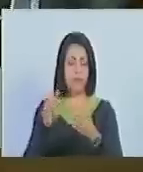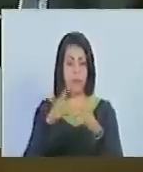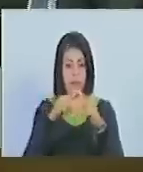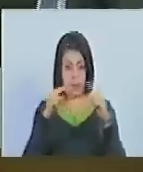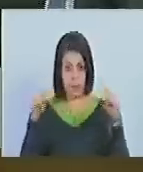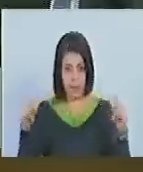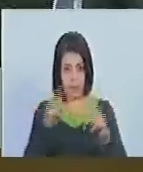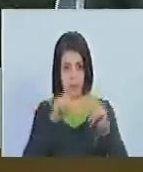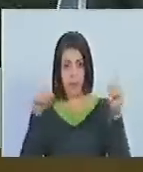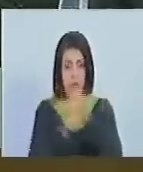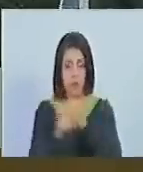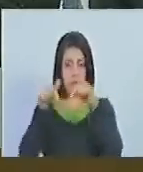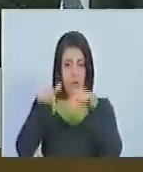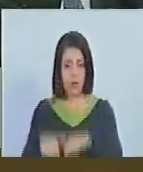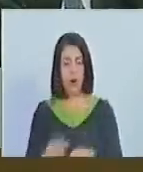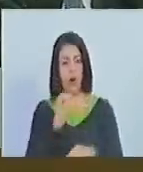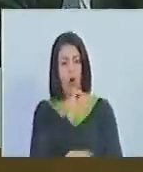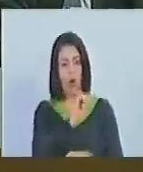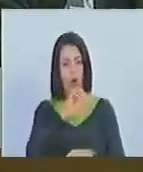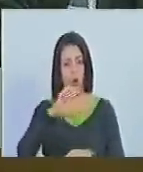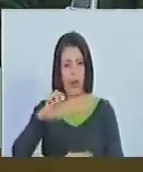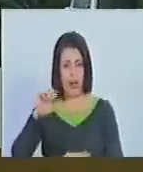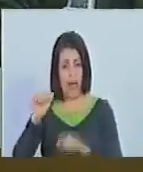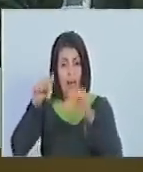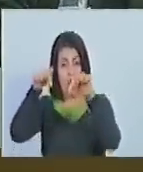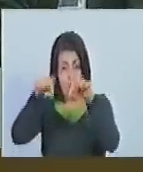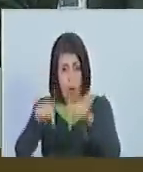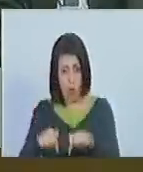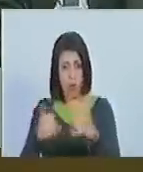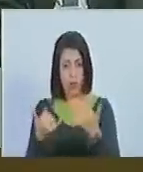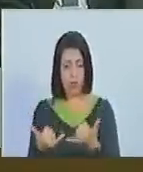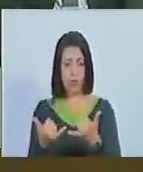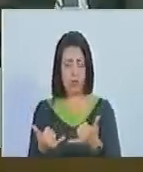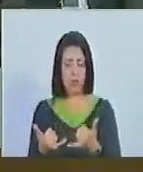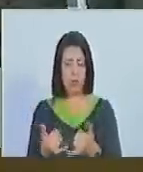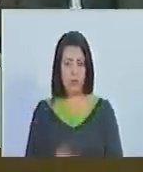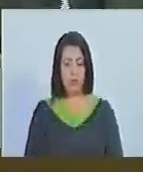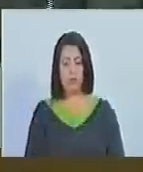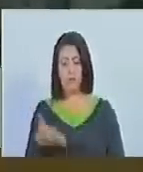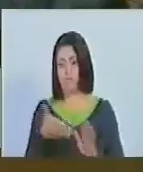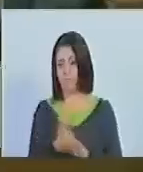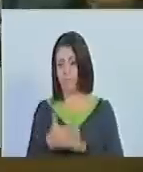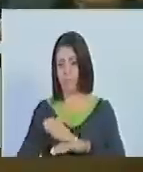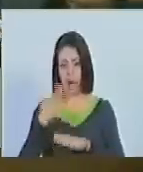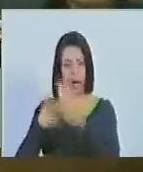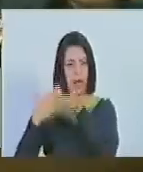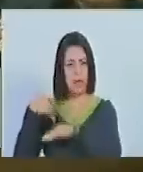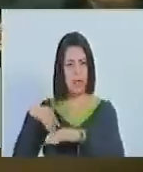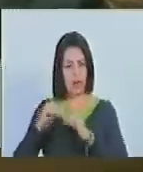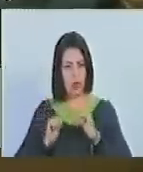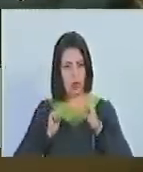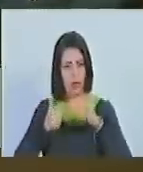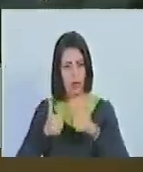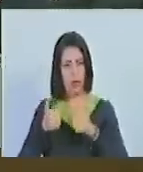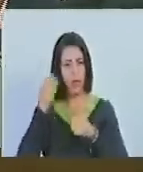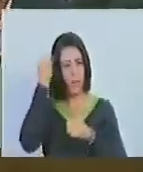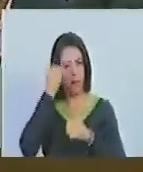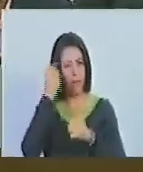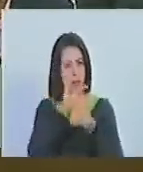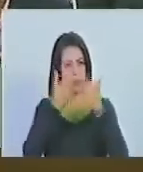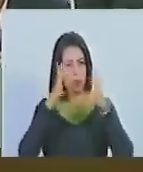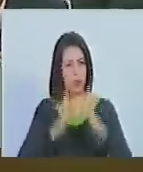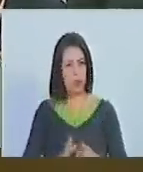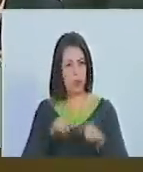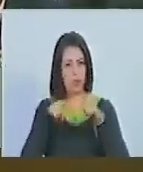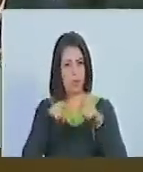se transformó en lo que hoy día conocemos como la OEA que no es lo que ciertamente tenía como principio el Libertador en